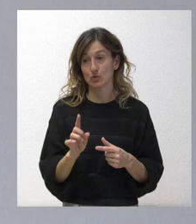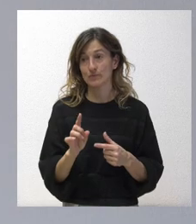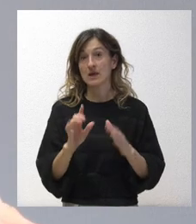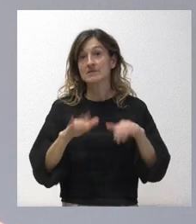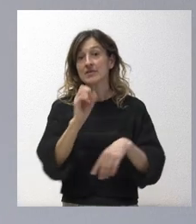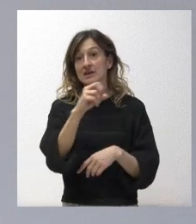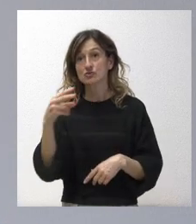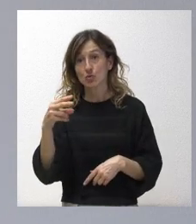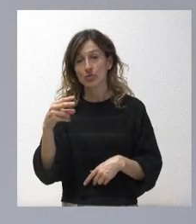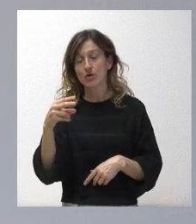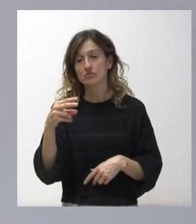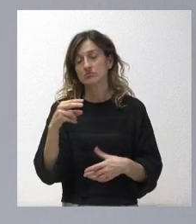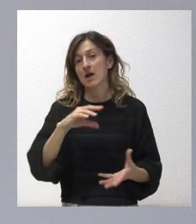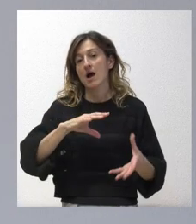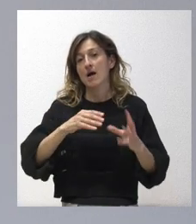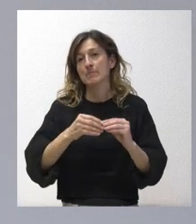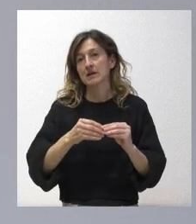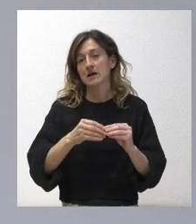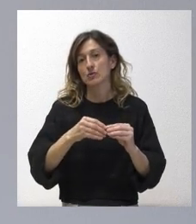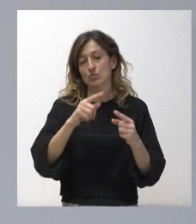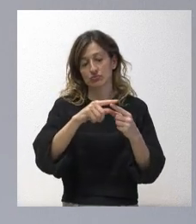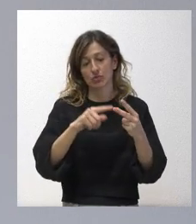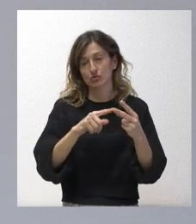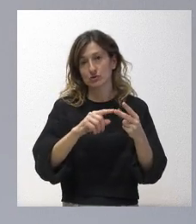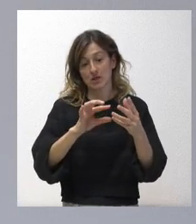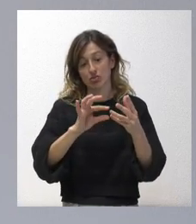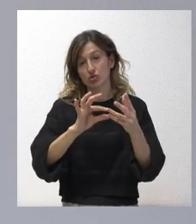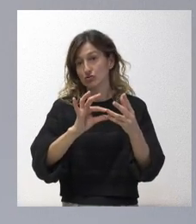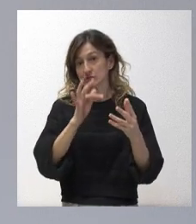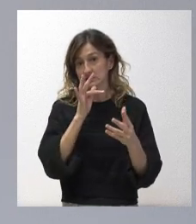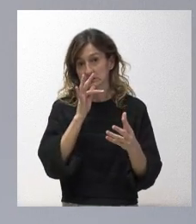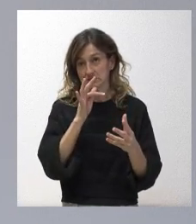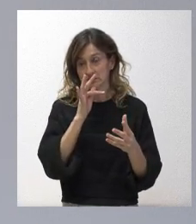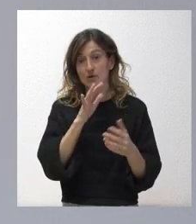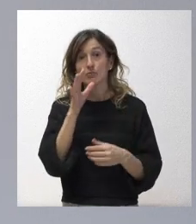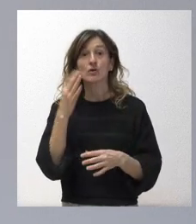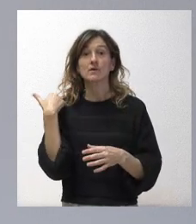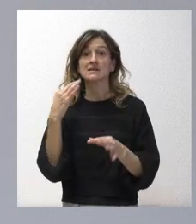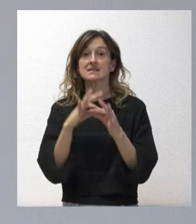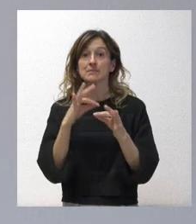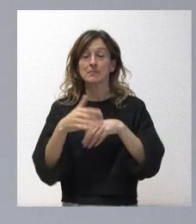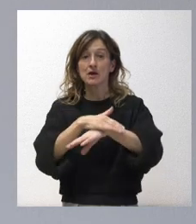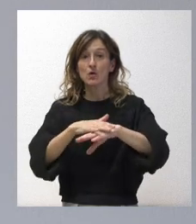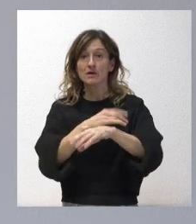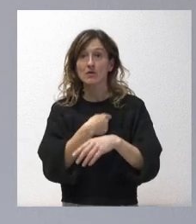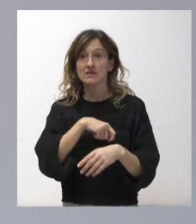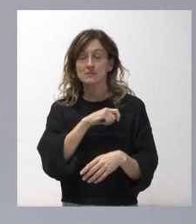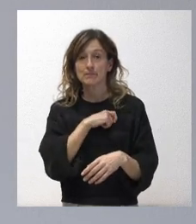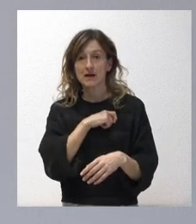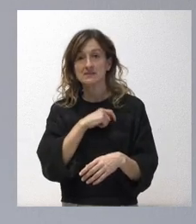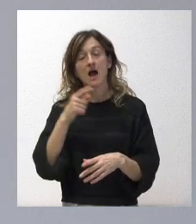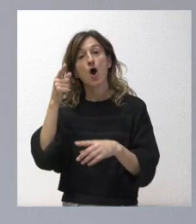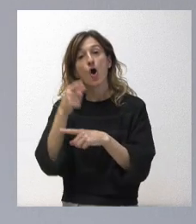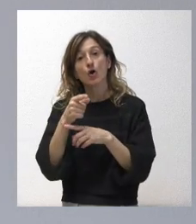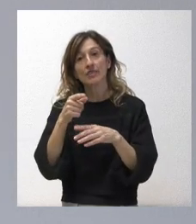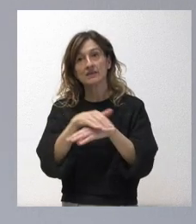solo se aplicaron las dos primeras, la última ya saben que no se llegó a ejecutar porque en septiembre el Gobierno de España, por orden ministerial, incluyó